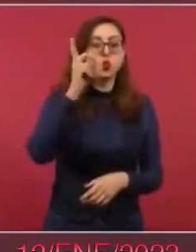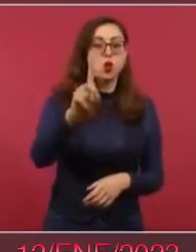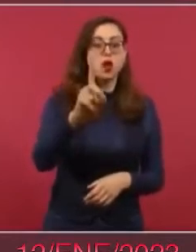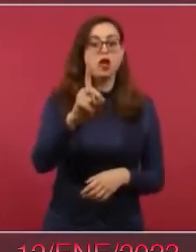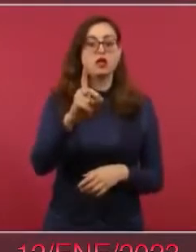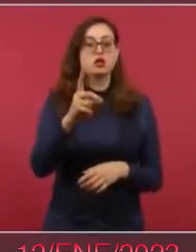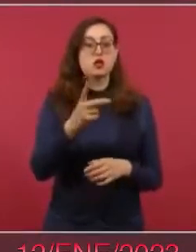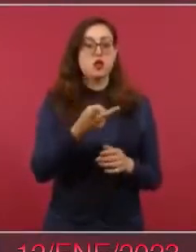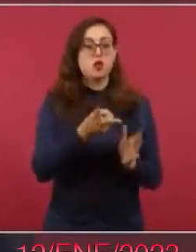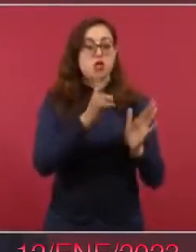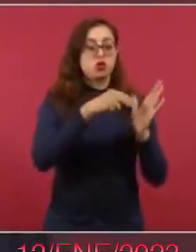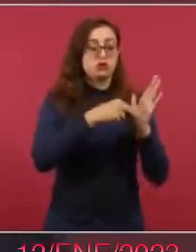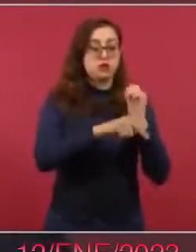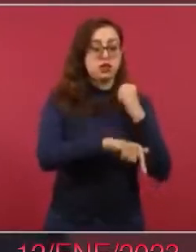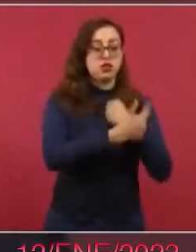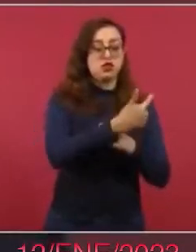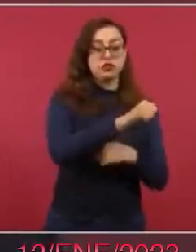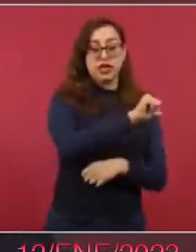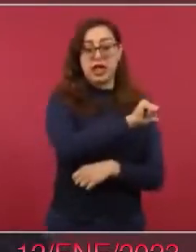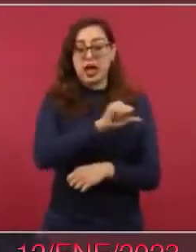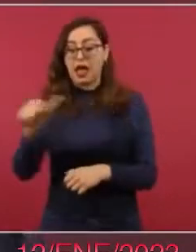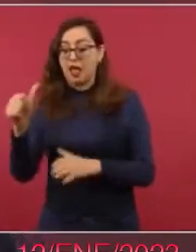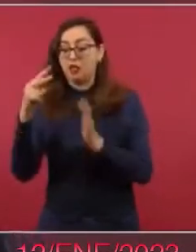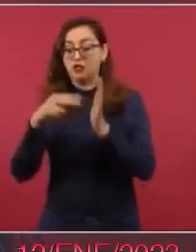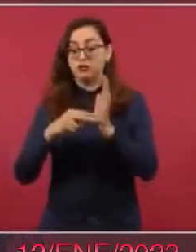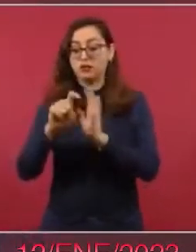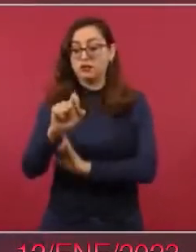del 2012 a la fecha